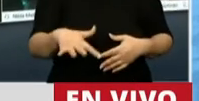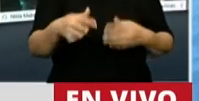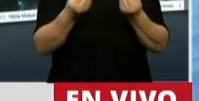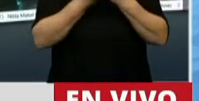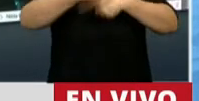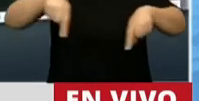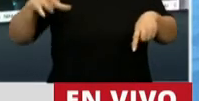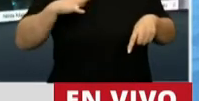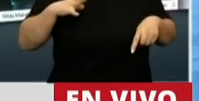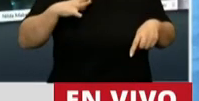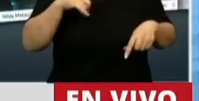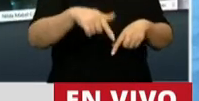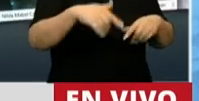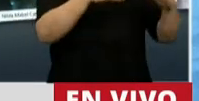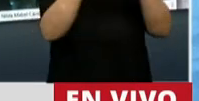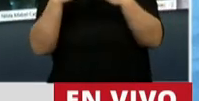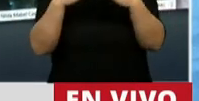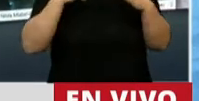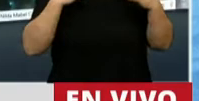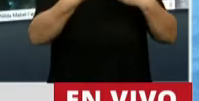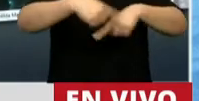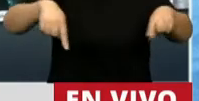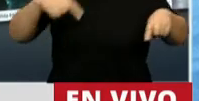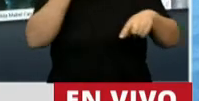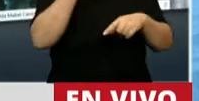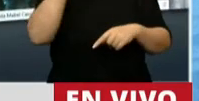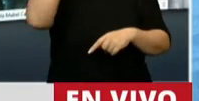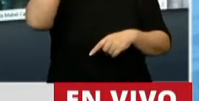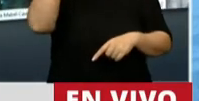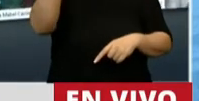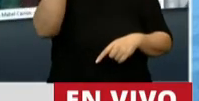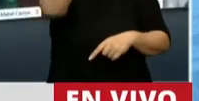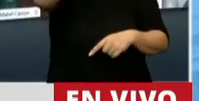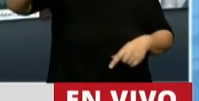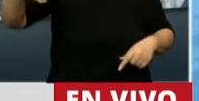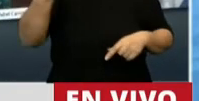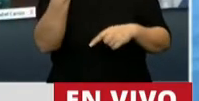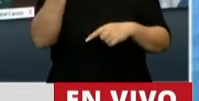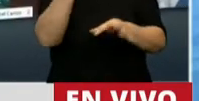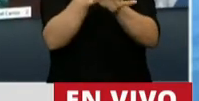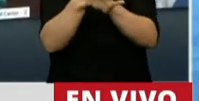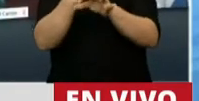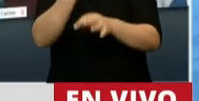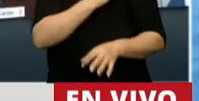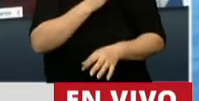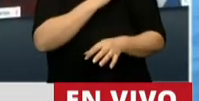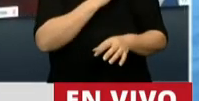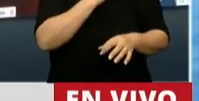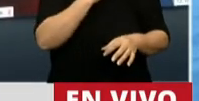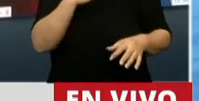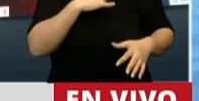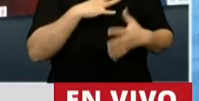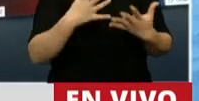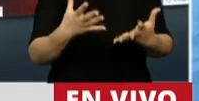cosas que faltan en los hogares argentinos, los hospitales que nos faltan, las escuelas y universidades que no están, los puestos de